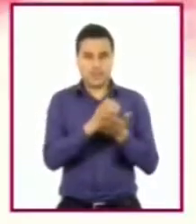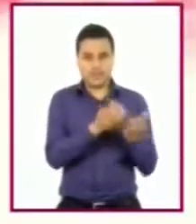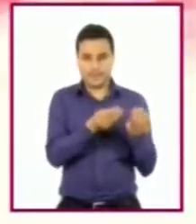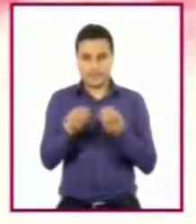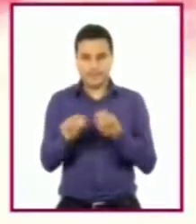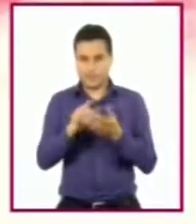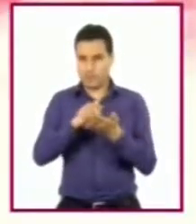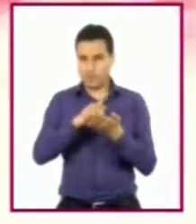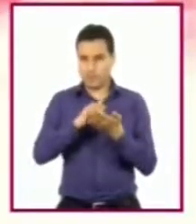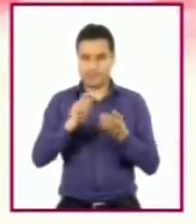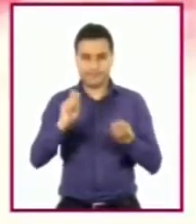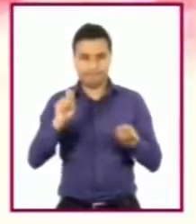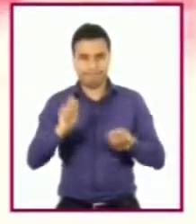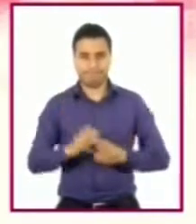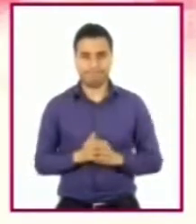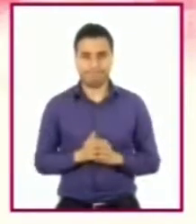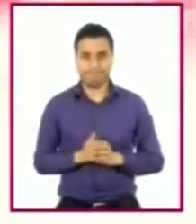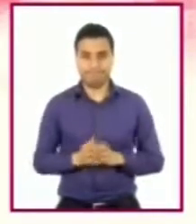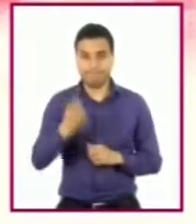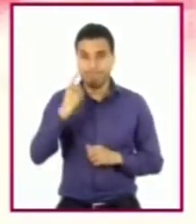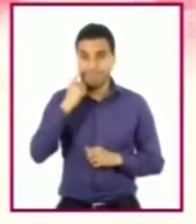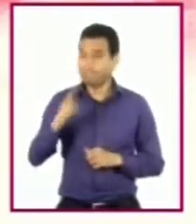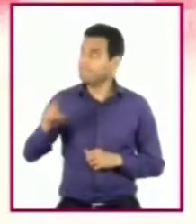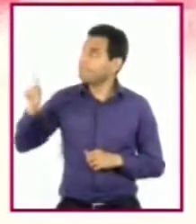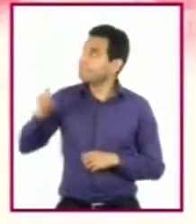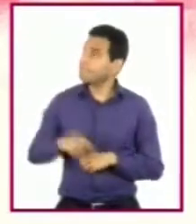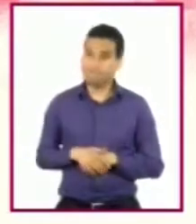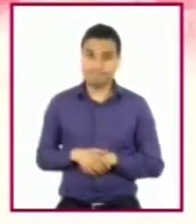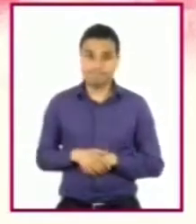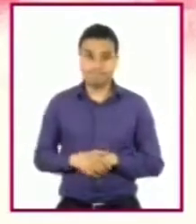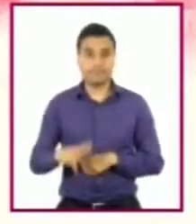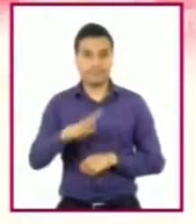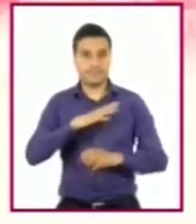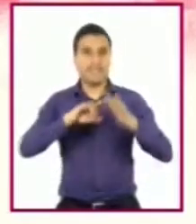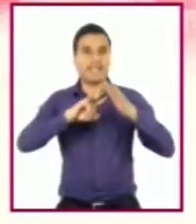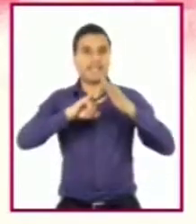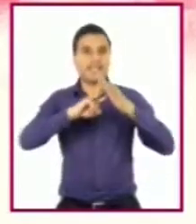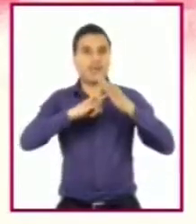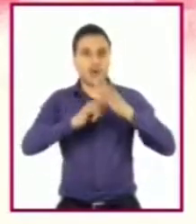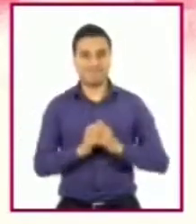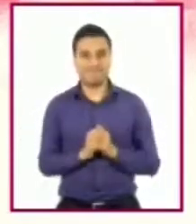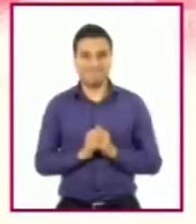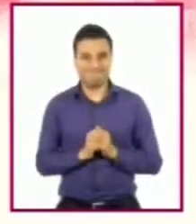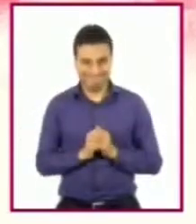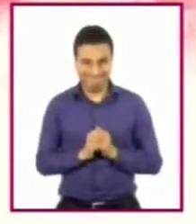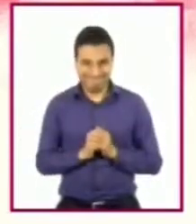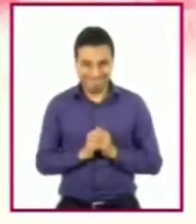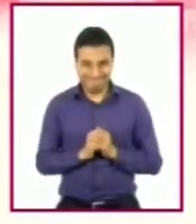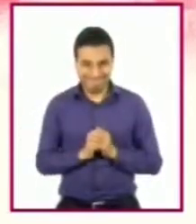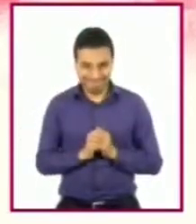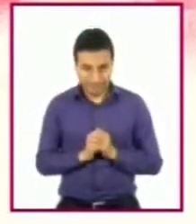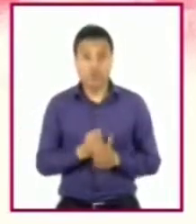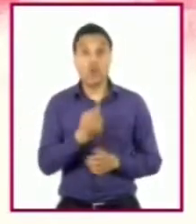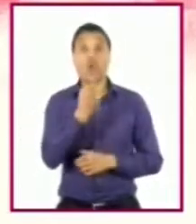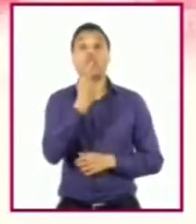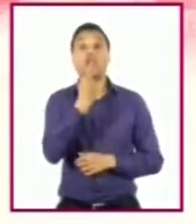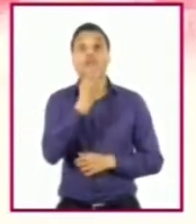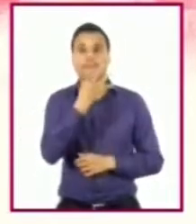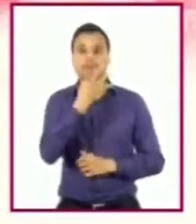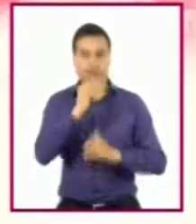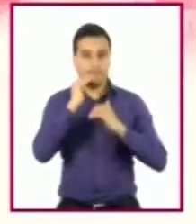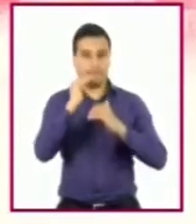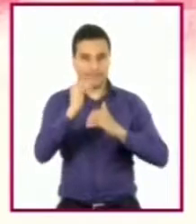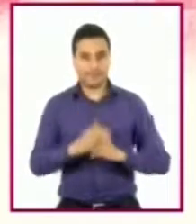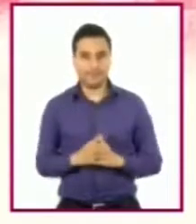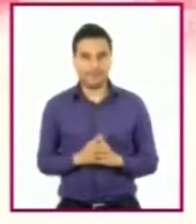bolígrafo. En pantalla podrán observar un cronómetro. Para la primera etapa tendrán un minuto. Para